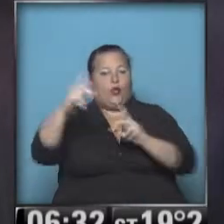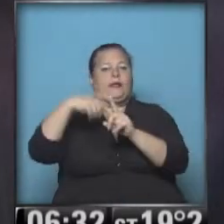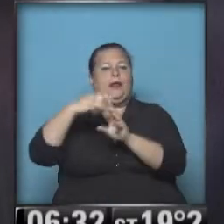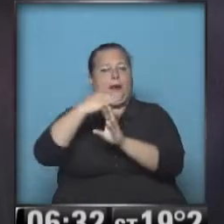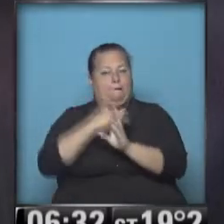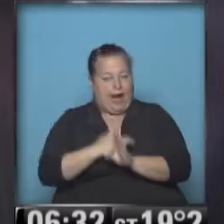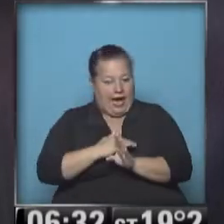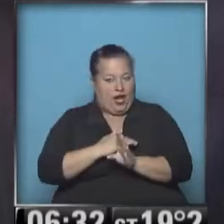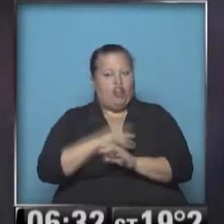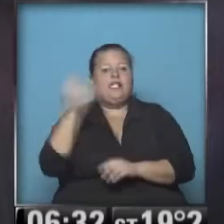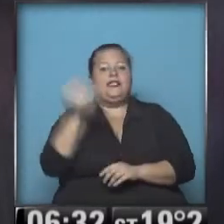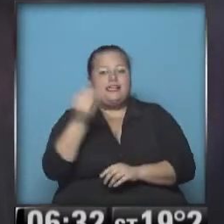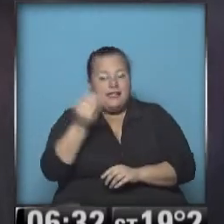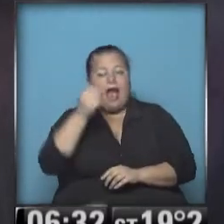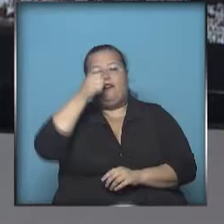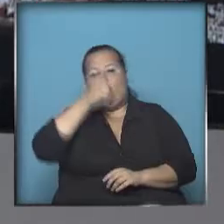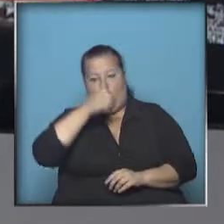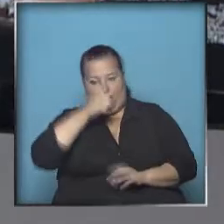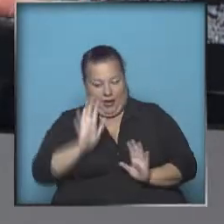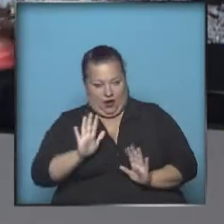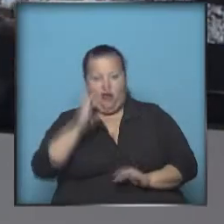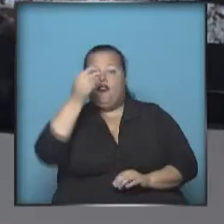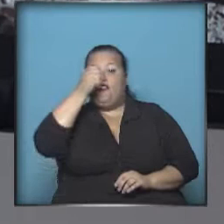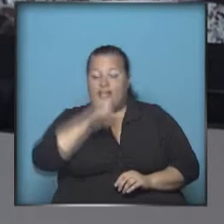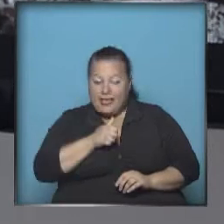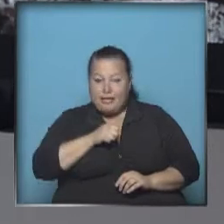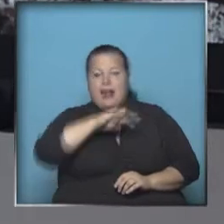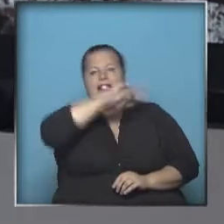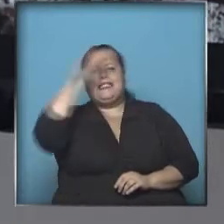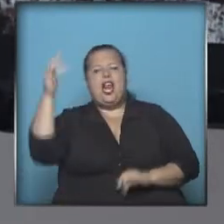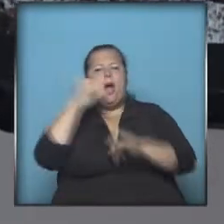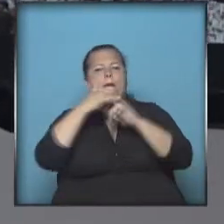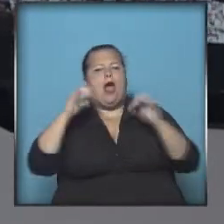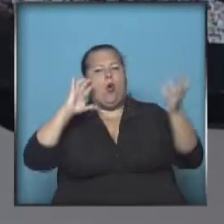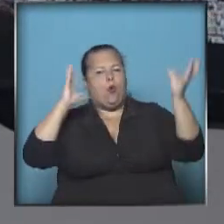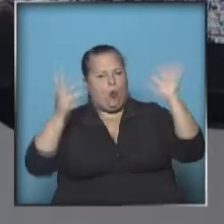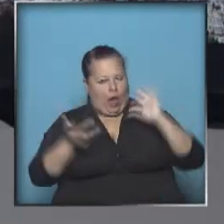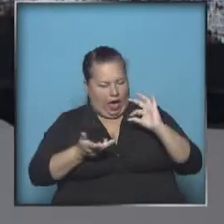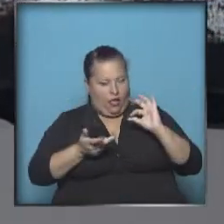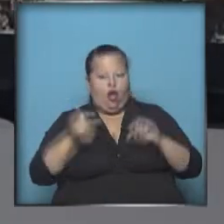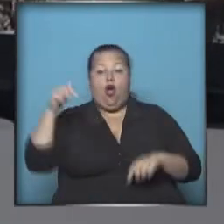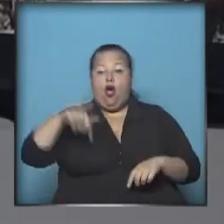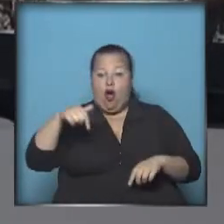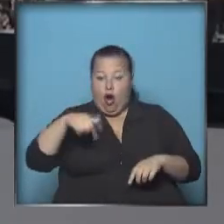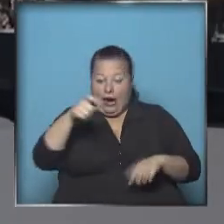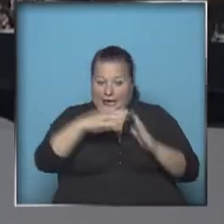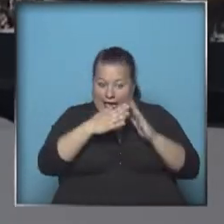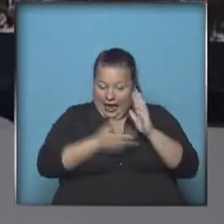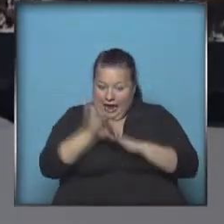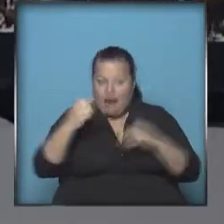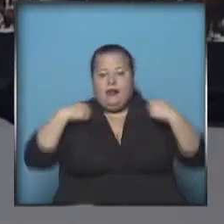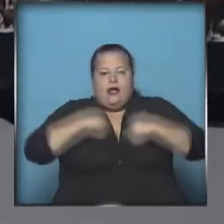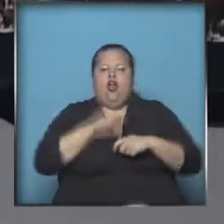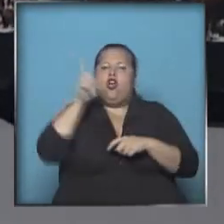temperatura para el sábado y para el domingo. Al fin de semana, cielo parcialmente nublado. Hoy se está saliendo un